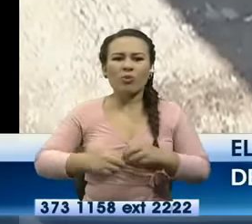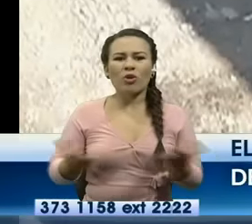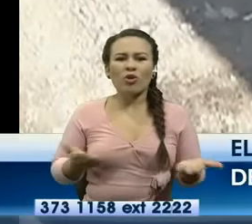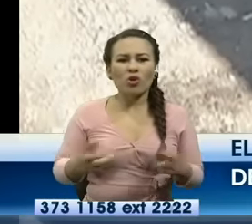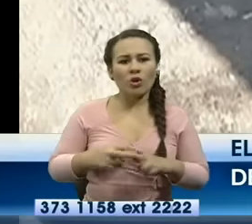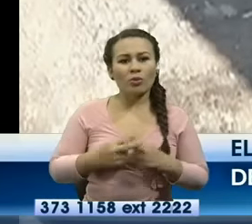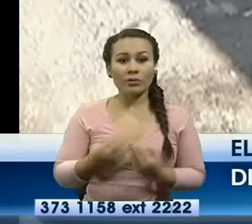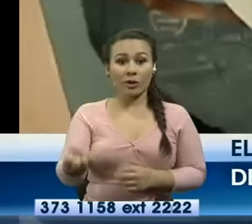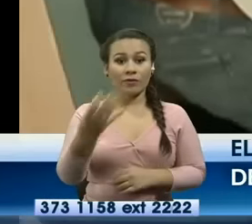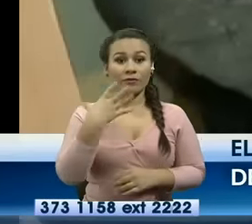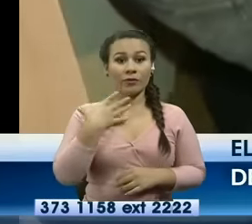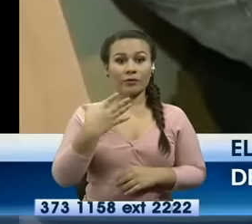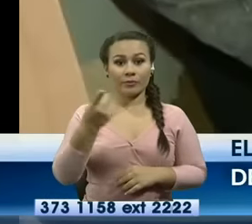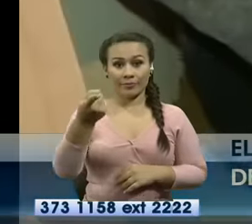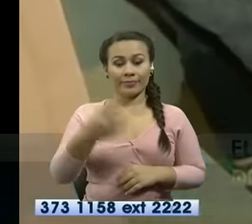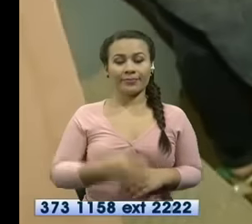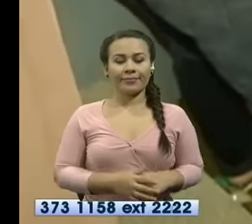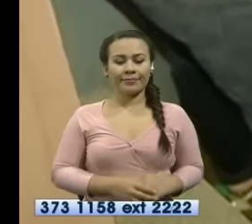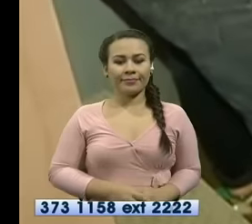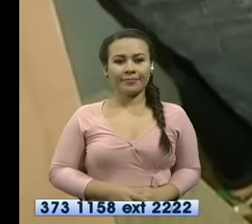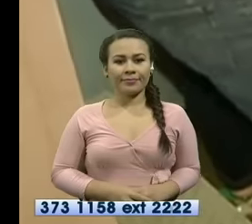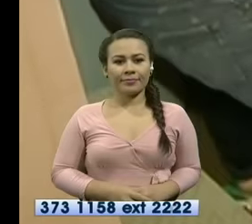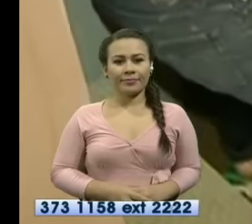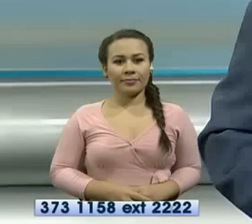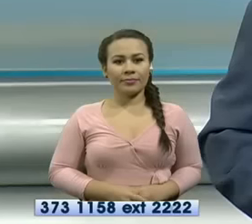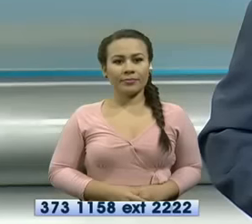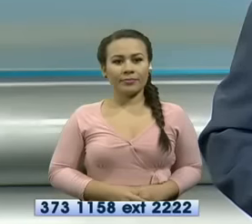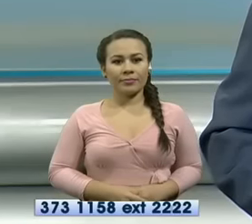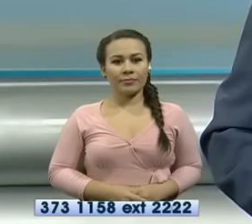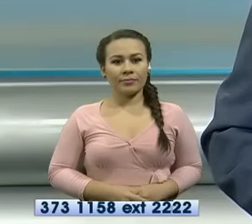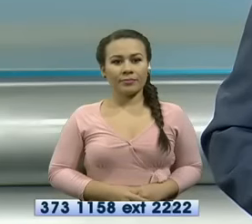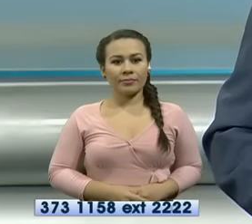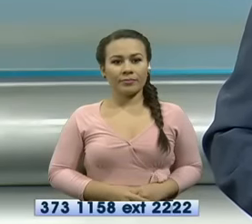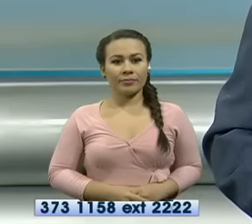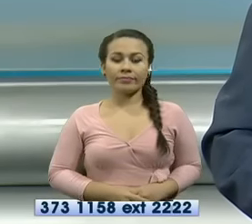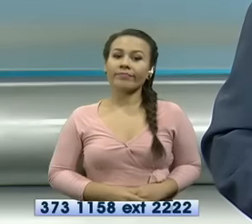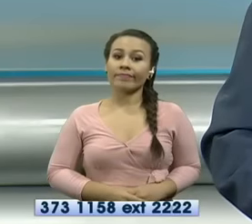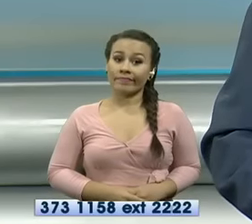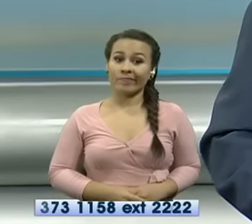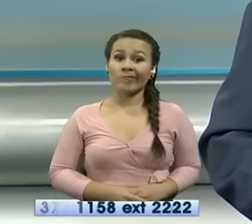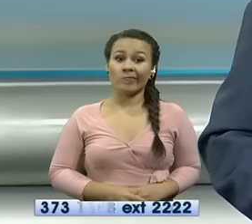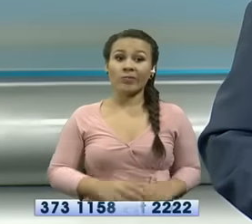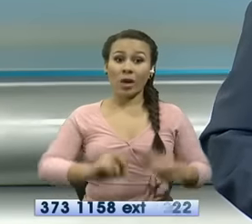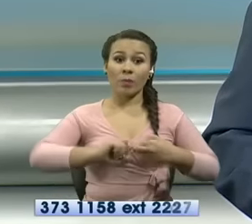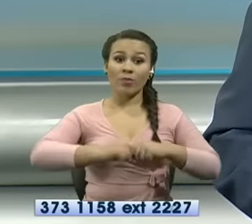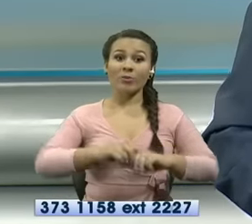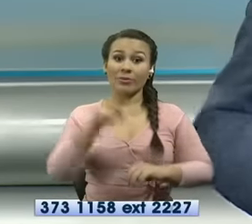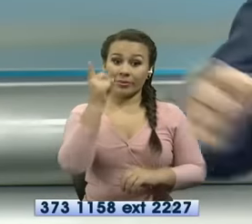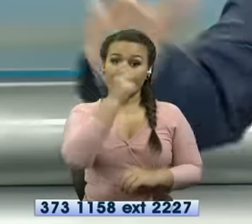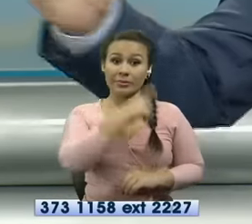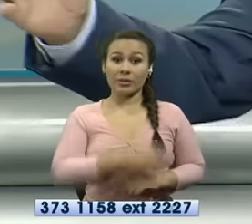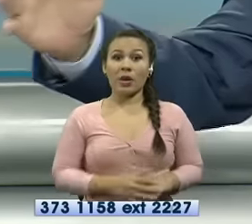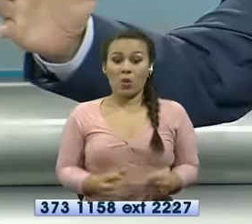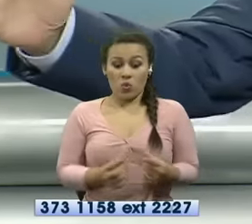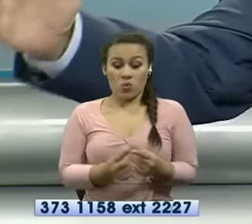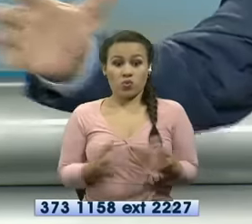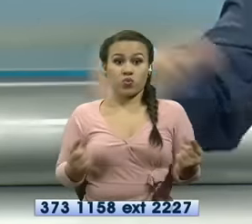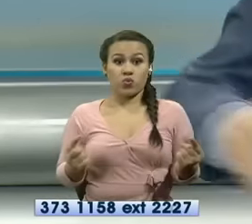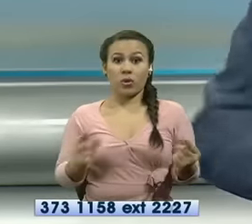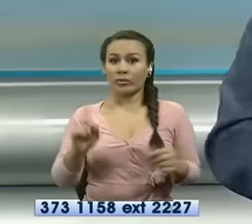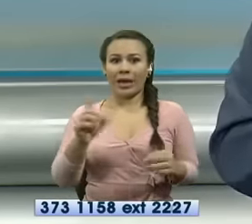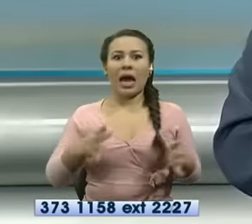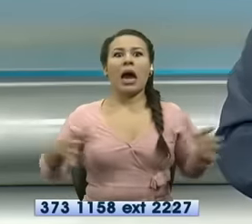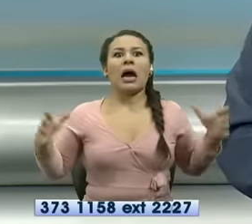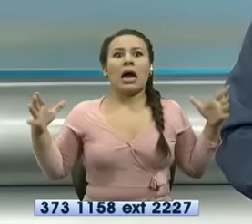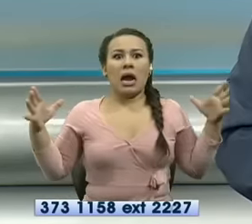informó Enrique Muñoz Un problema un poco delicado una tubería de las grandes de esas